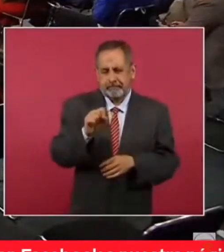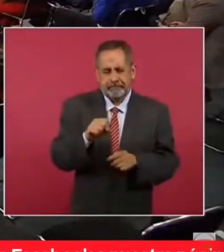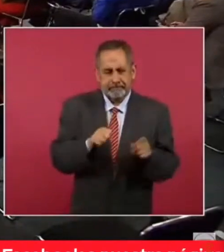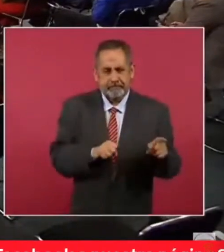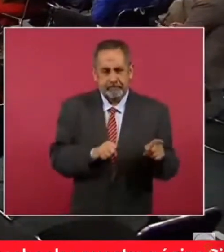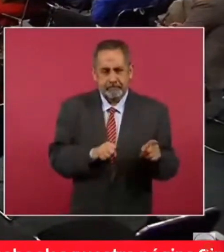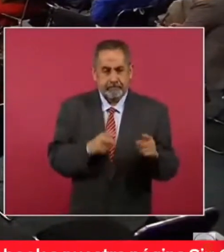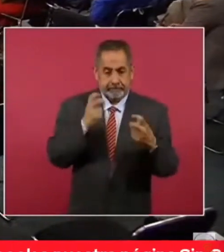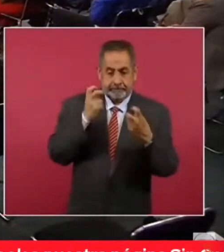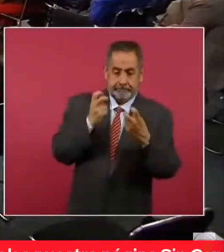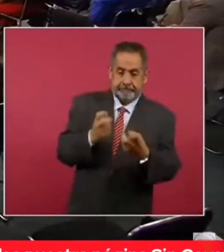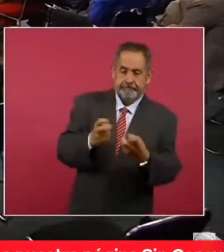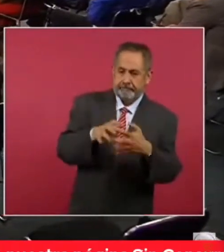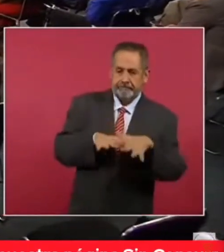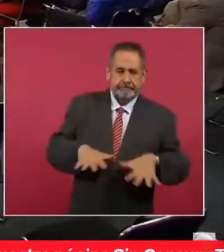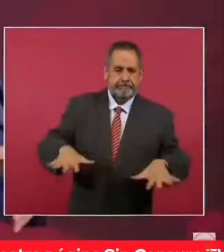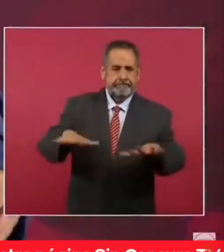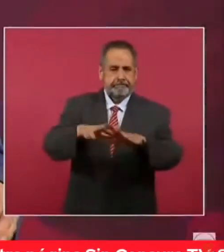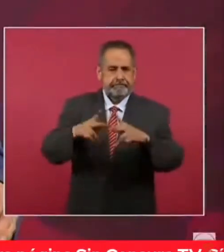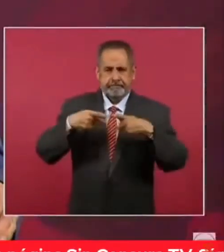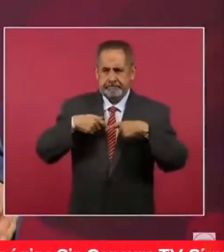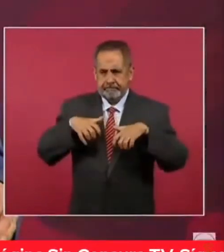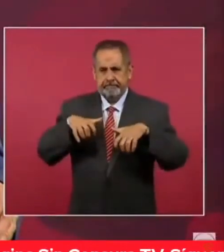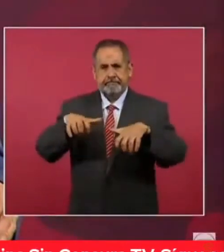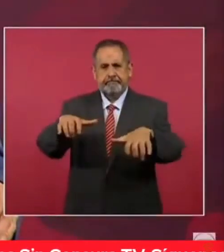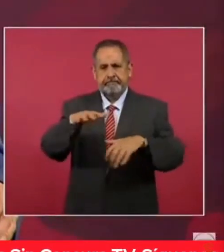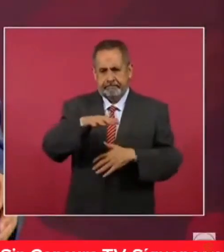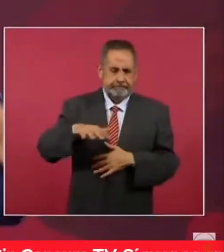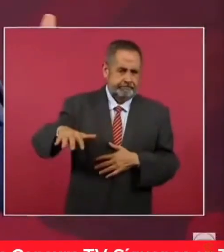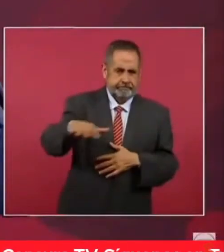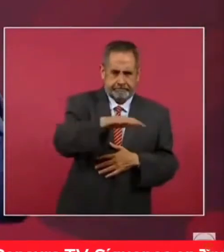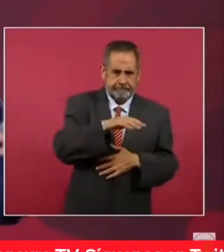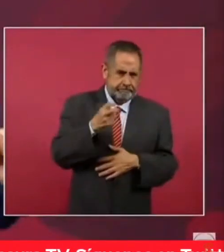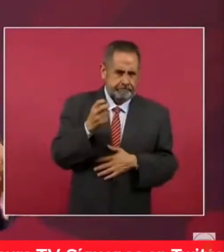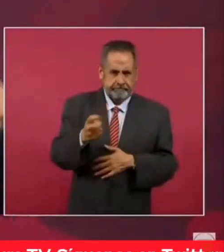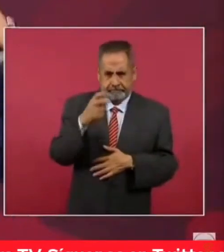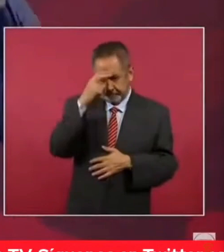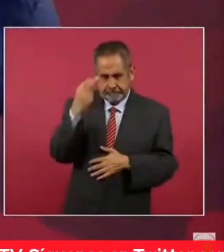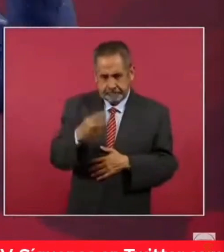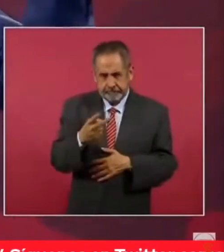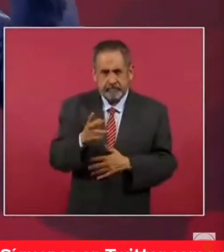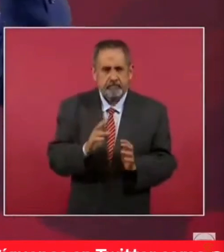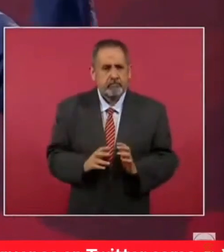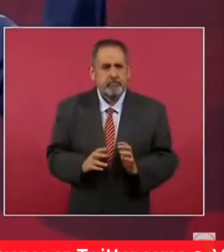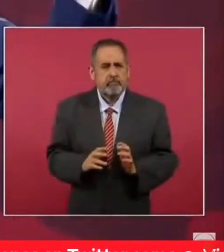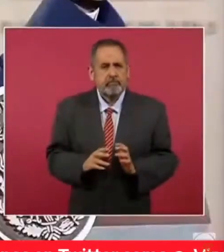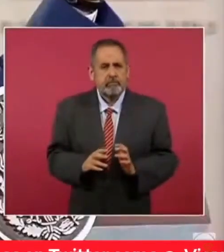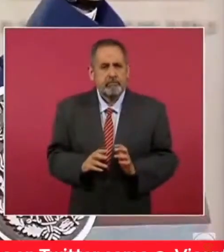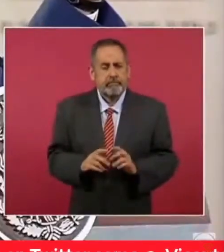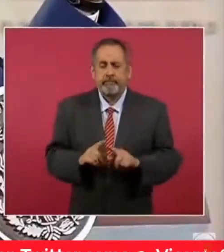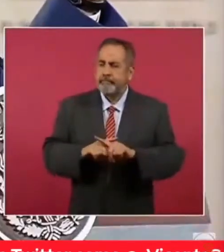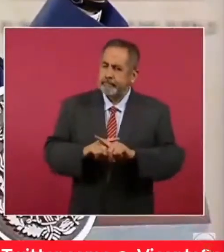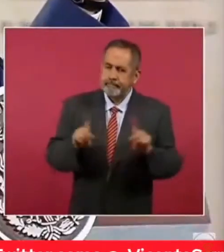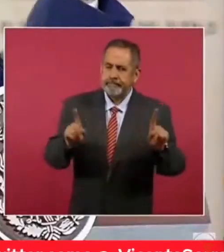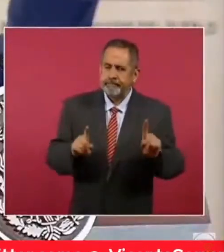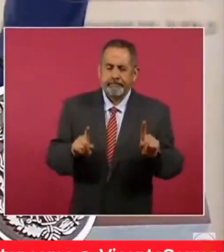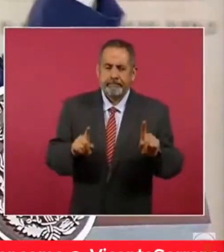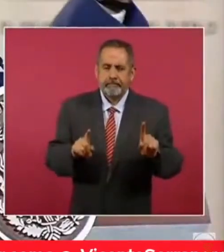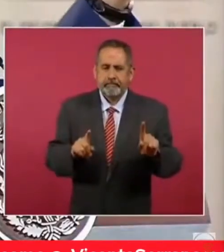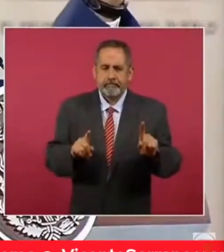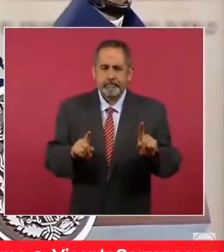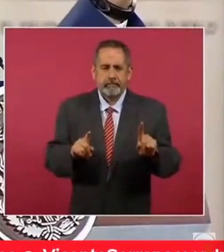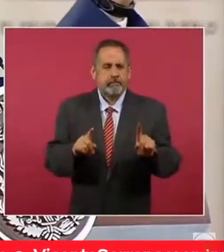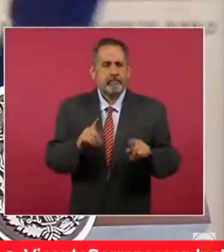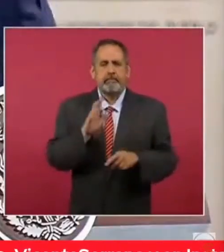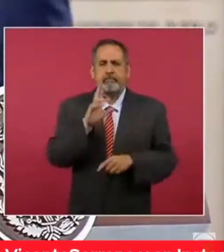fenómeno, es el pueblo de México, ya no funciona lo de